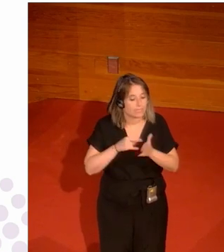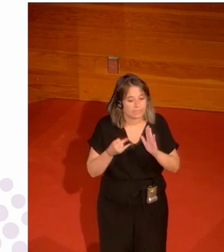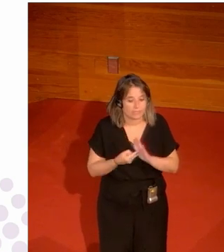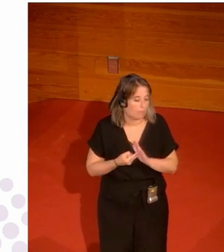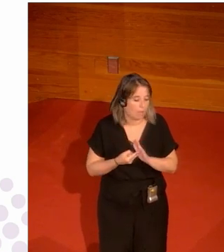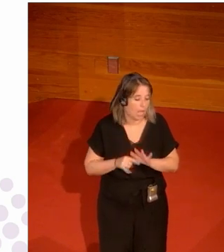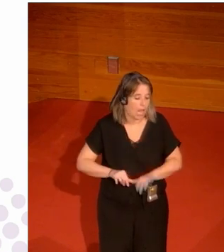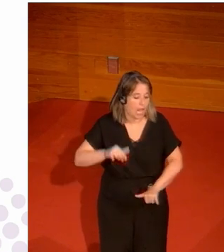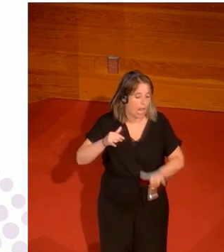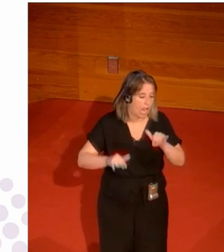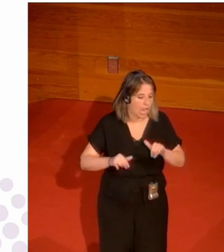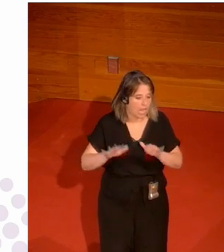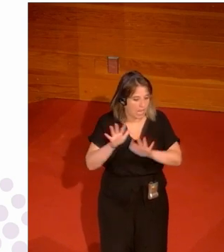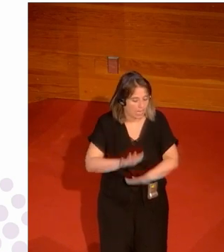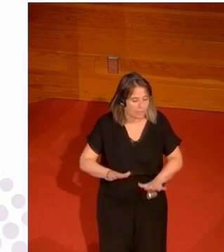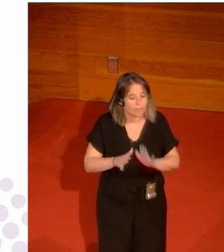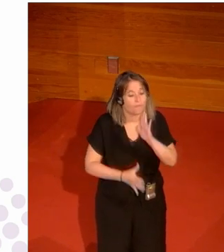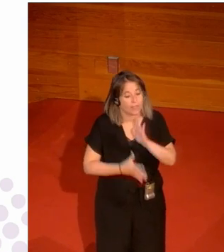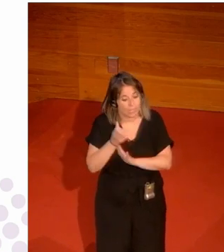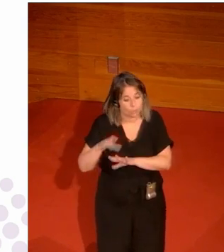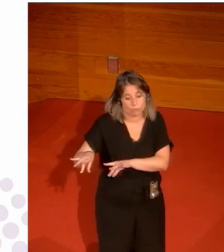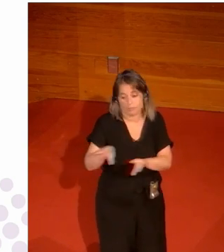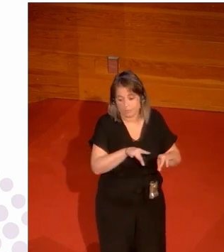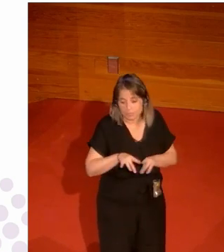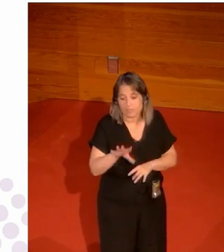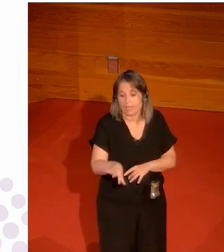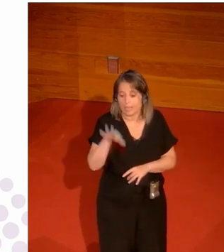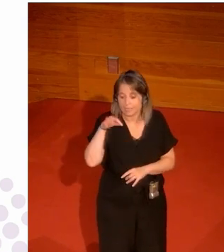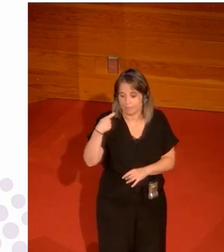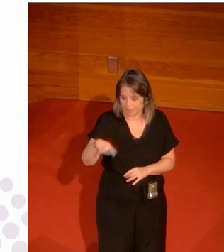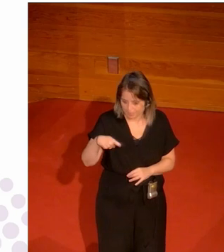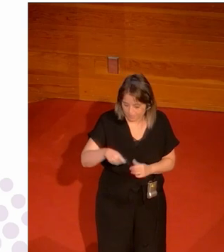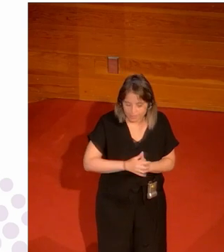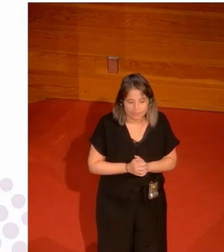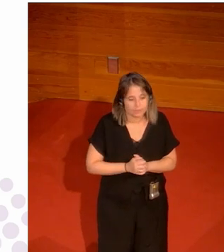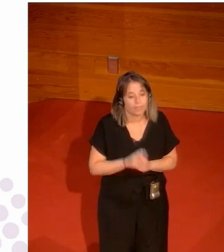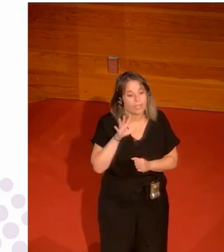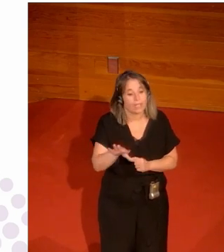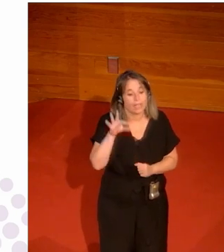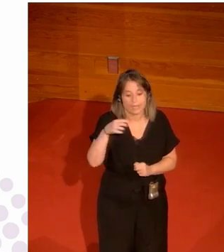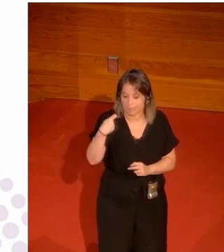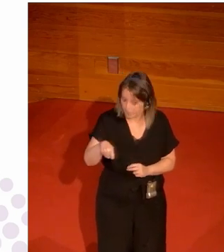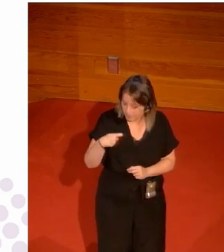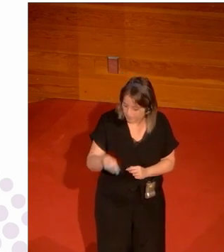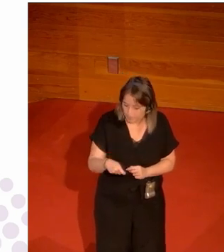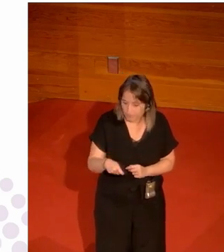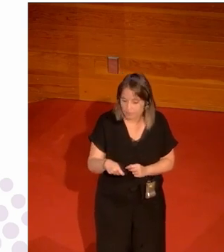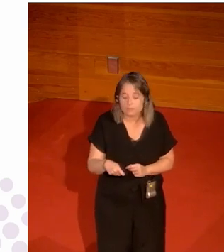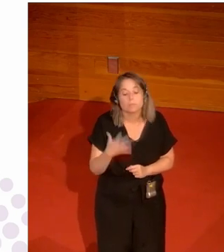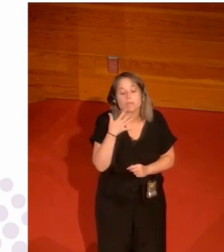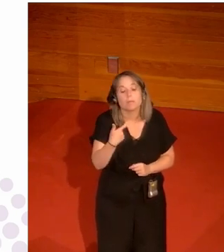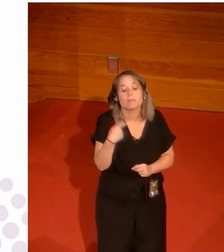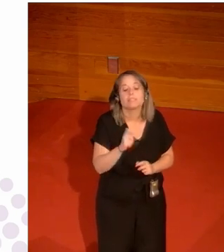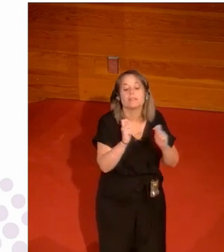clientelar las federaciones territoriales eligen al presidente para que elijan al presidente que les promete